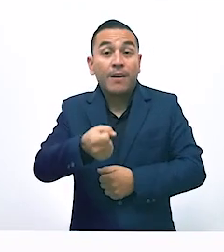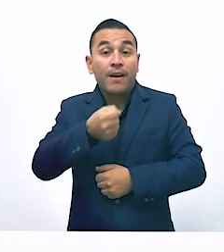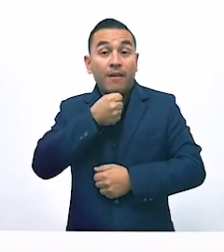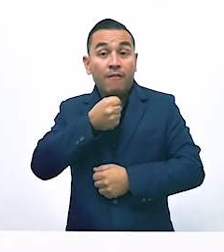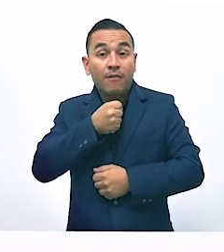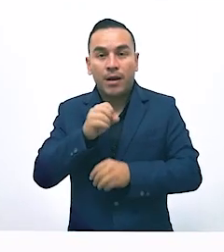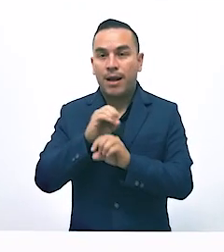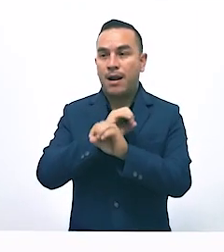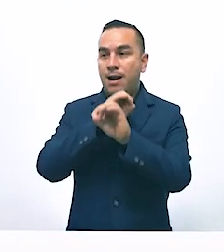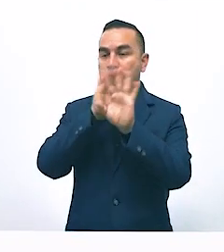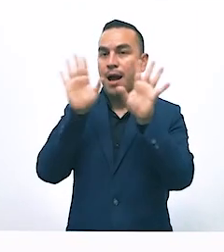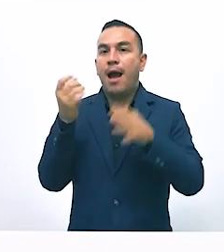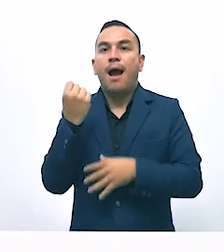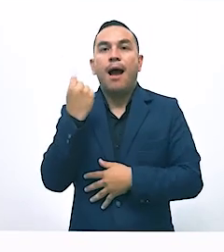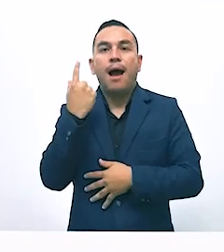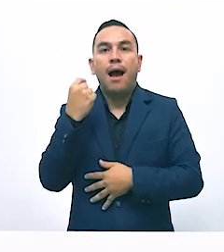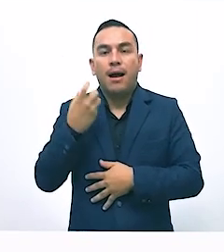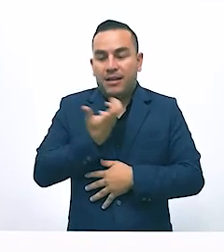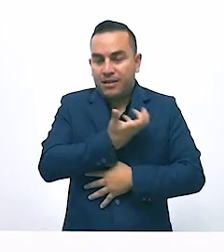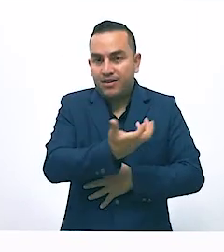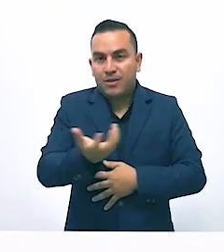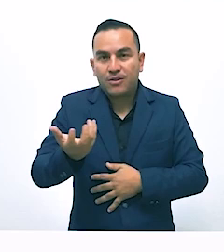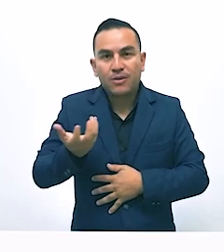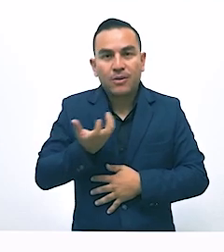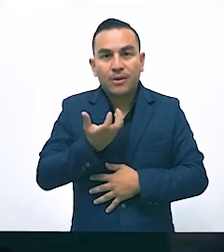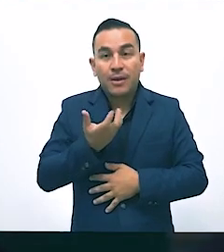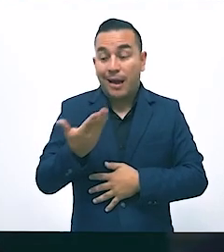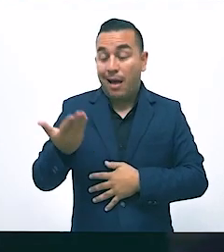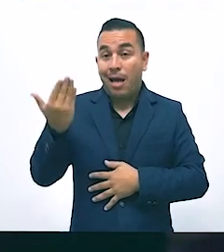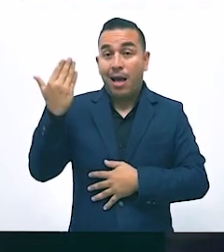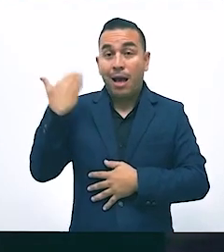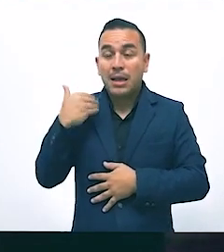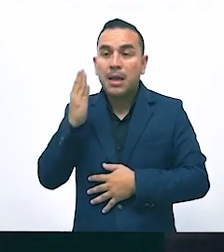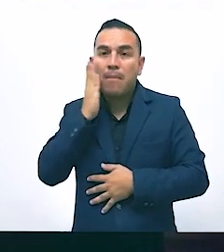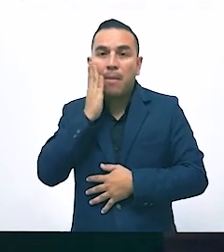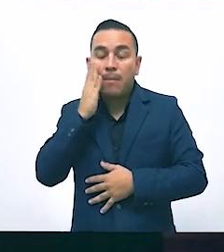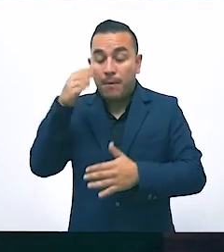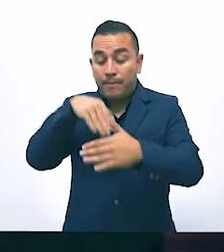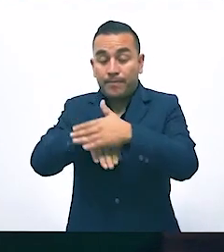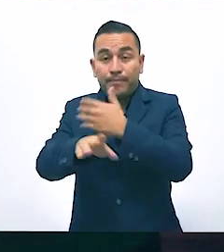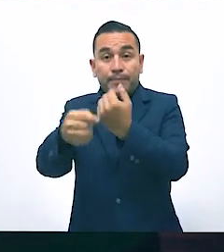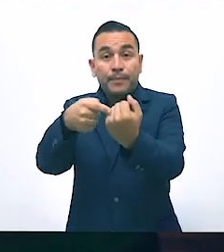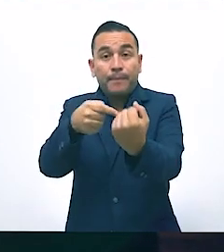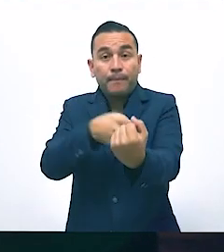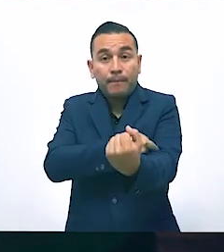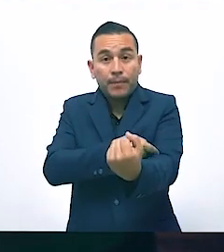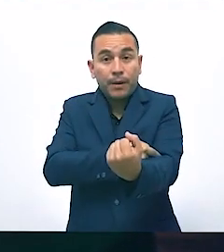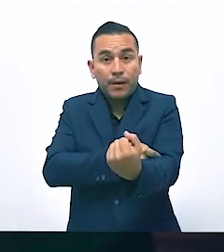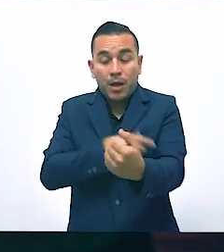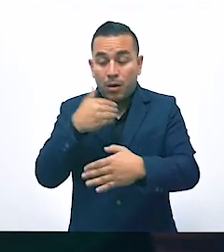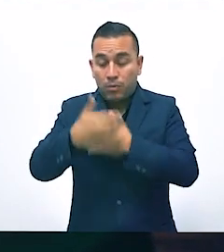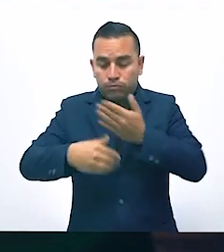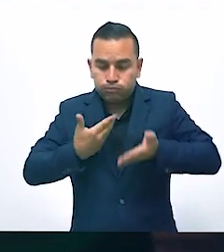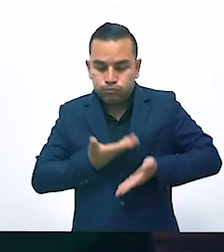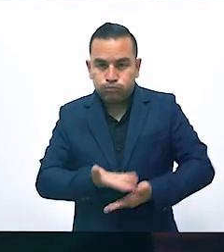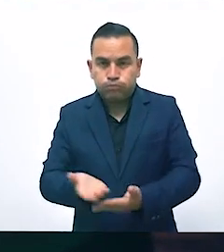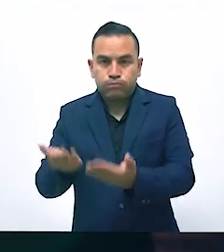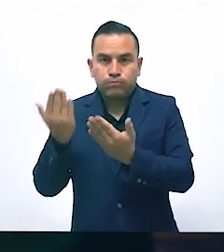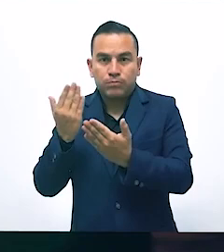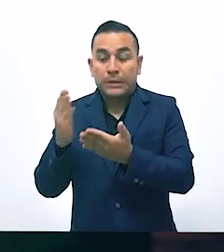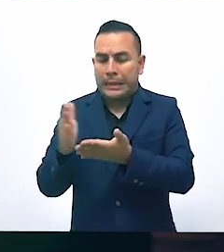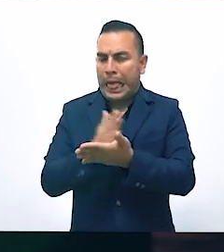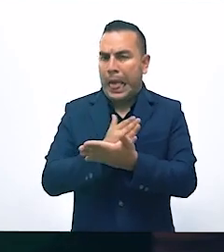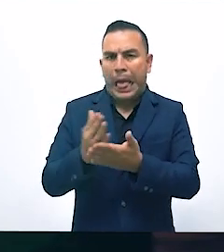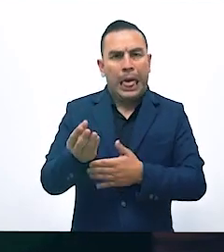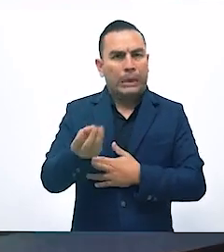información clara y entendible. Antes, la mamá ingresaba al hospital y durante su trabajo de parto tenía que estar